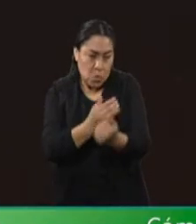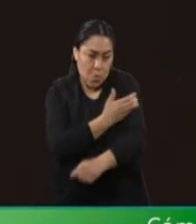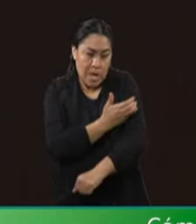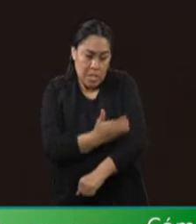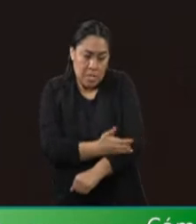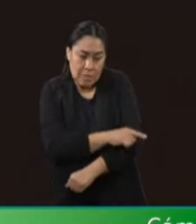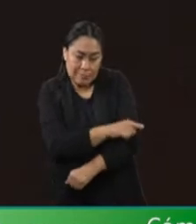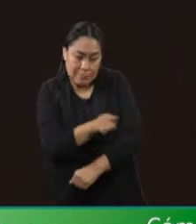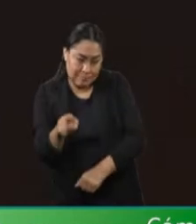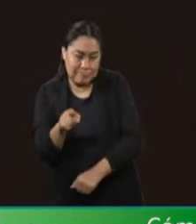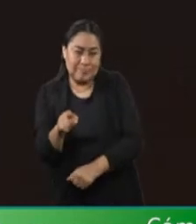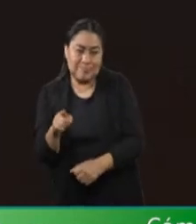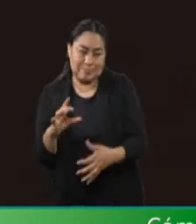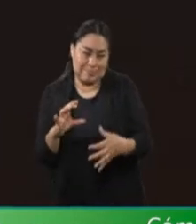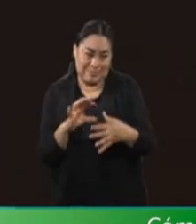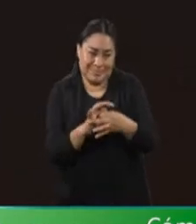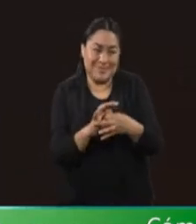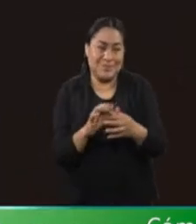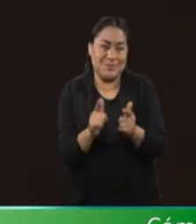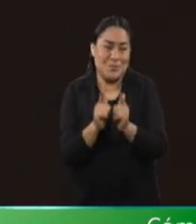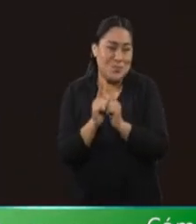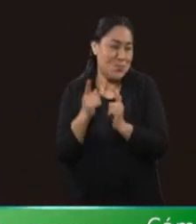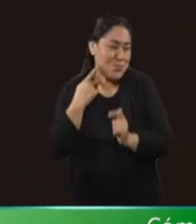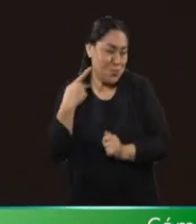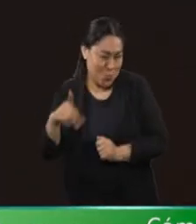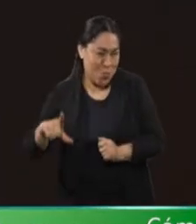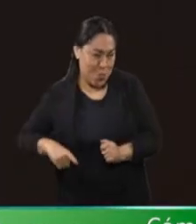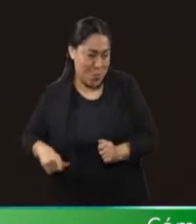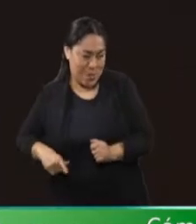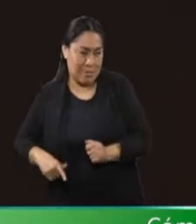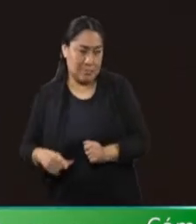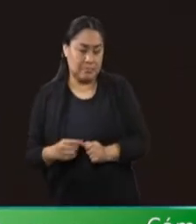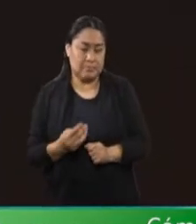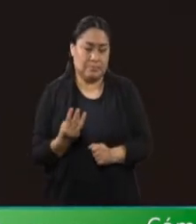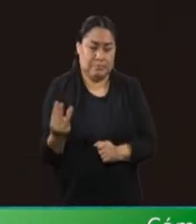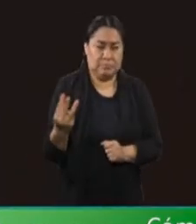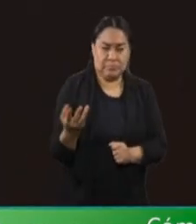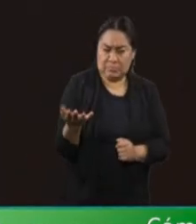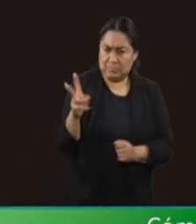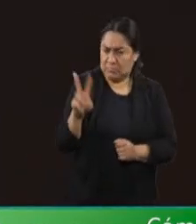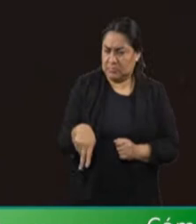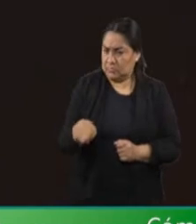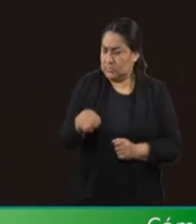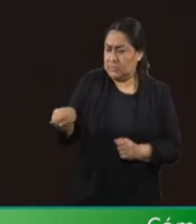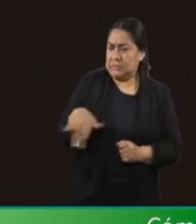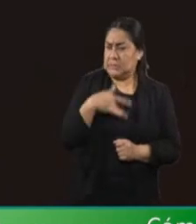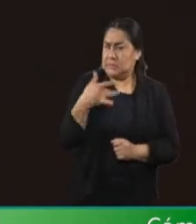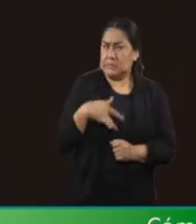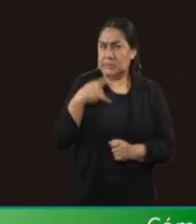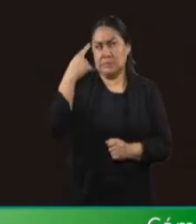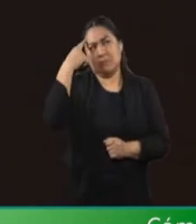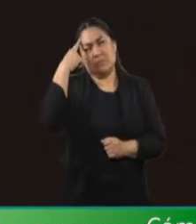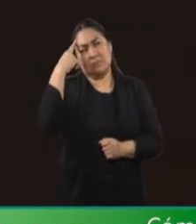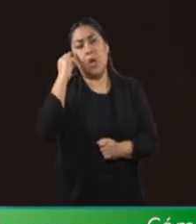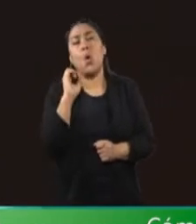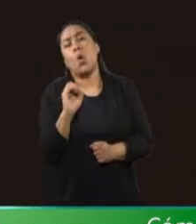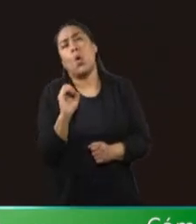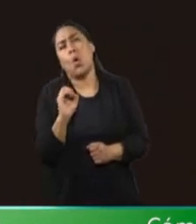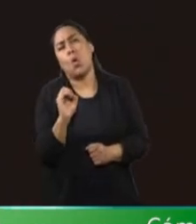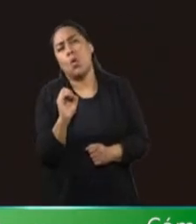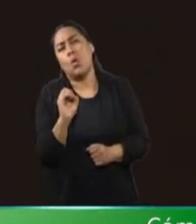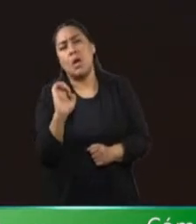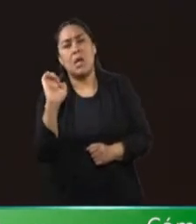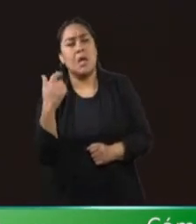de los partidos aliados del gobierno. No les puede llamar la atención o le han preguntado al